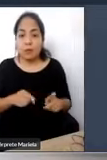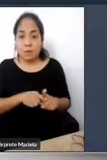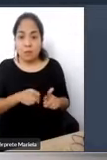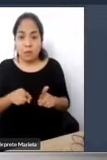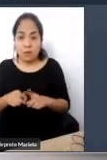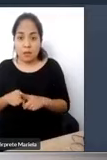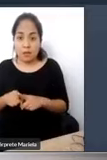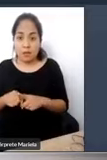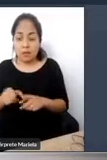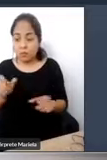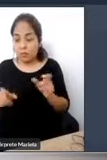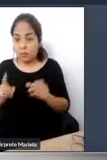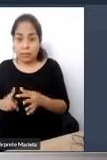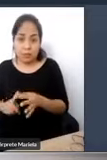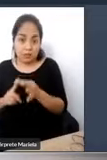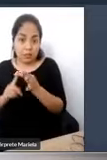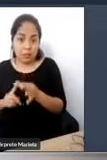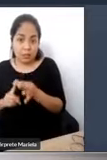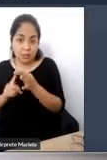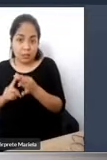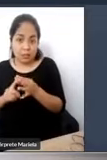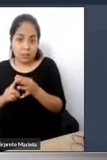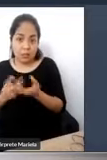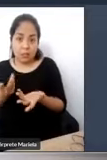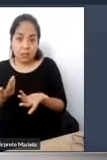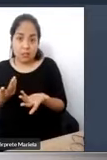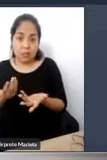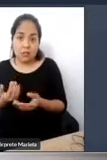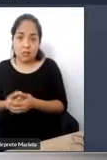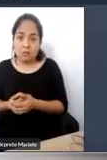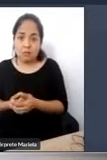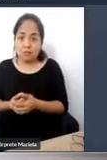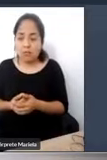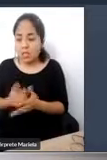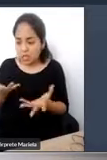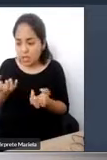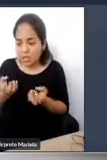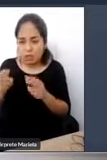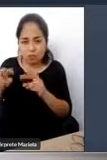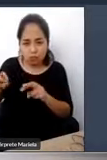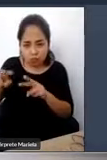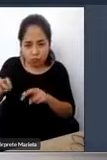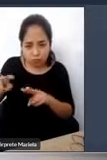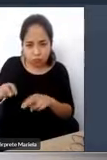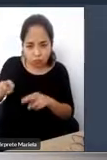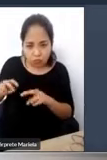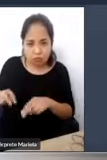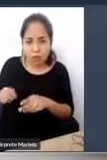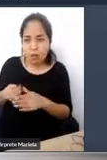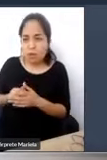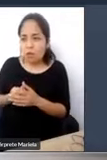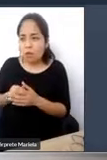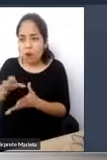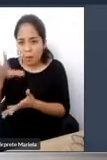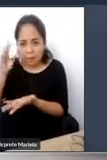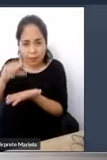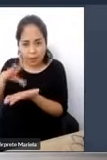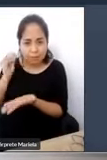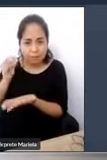personas que quieran capacitarse y tener mayor conocimiento del tema. El sábado pasado